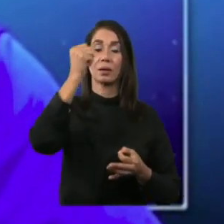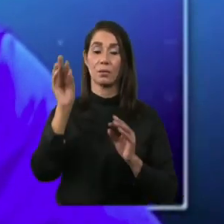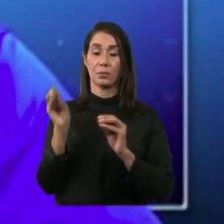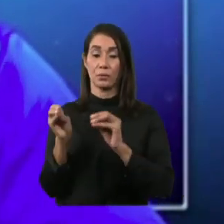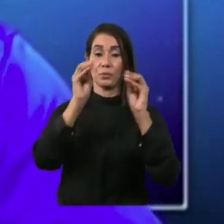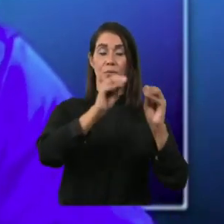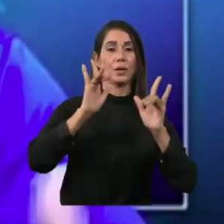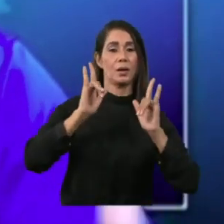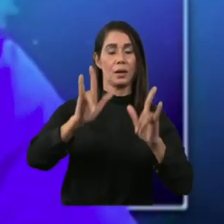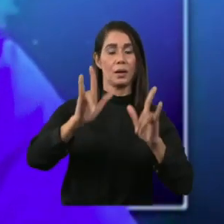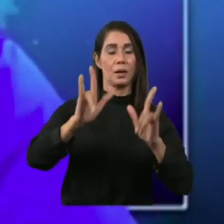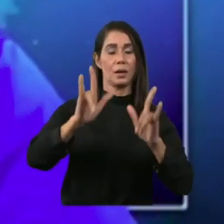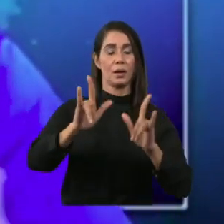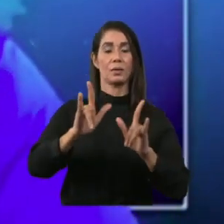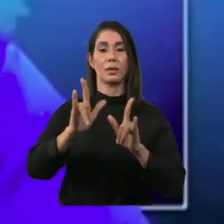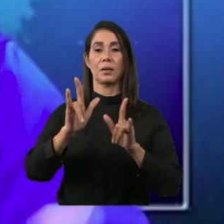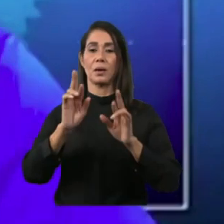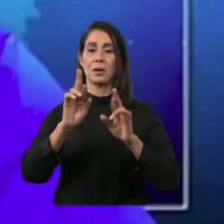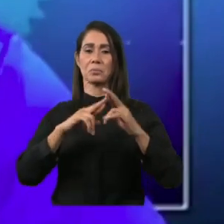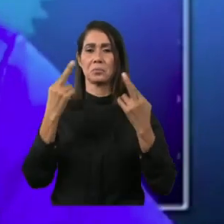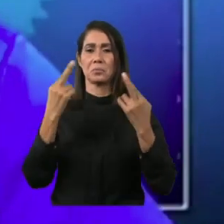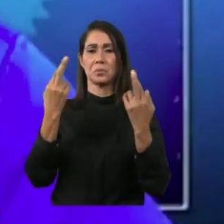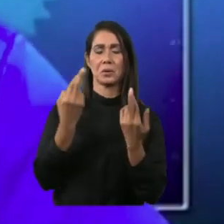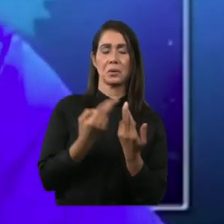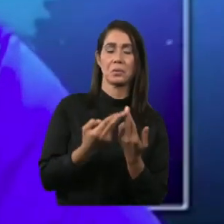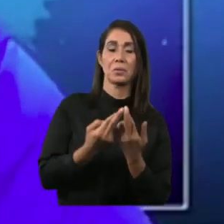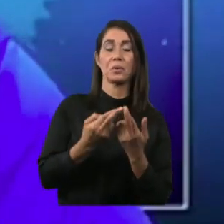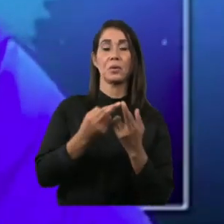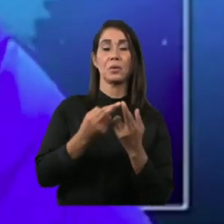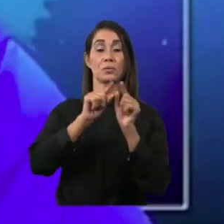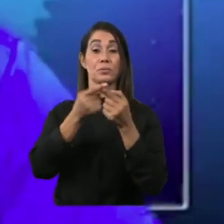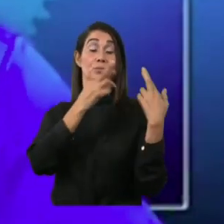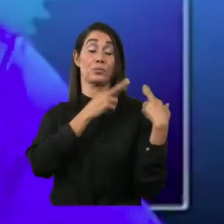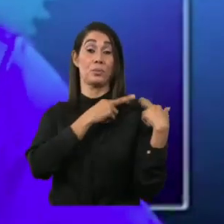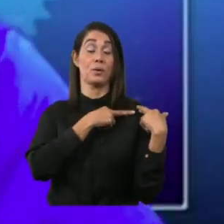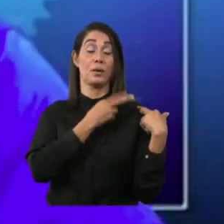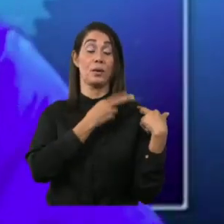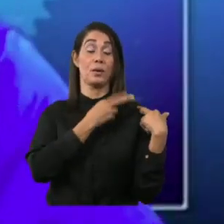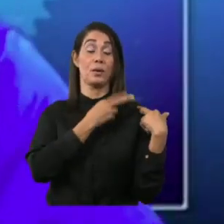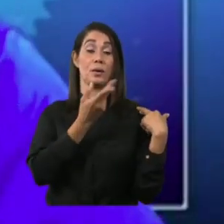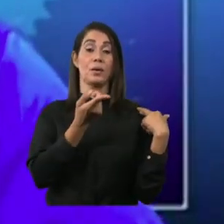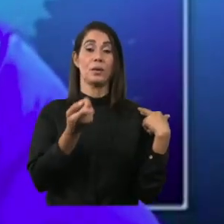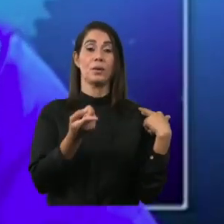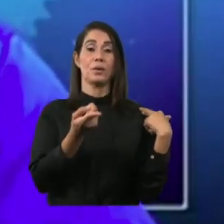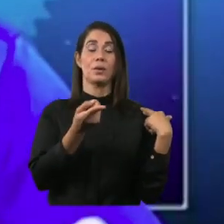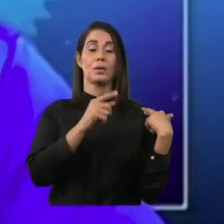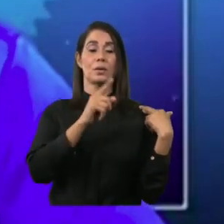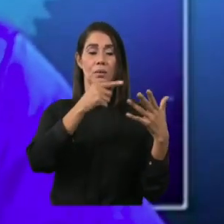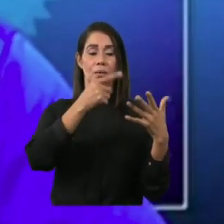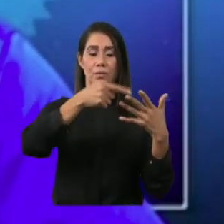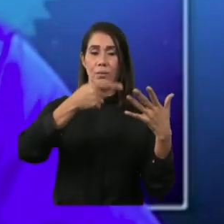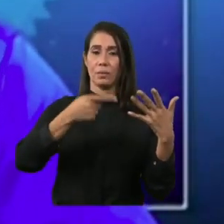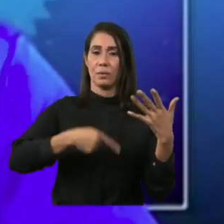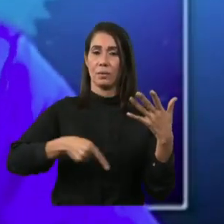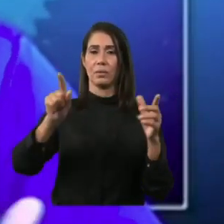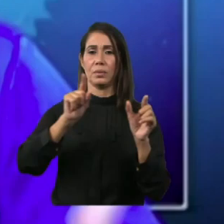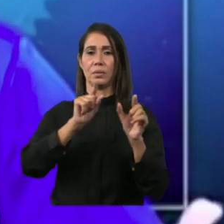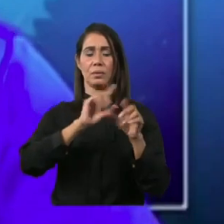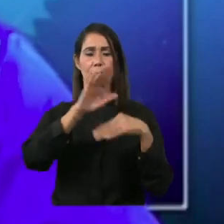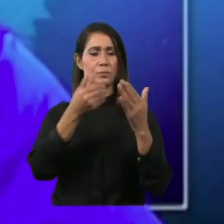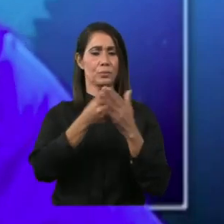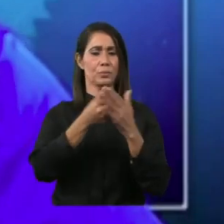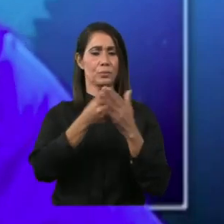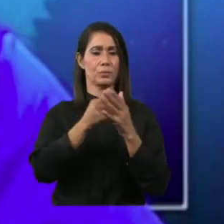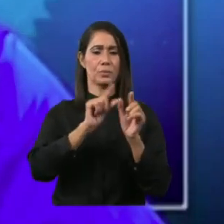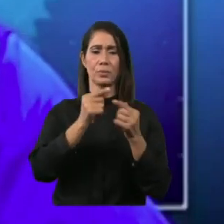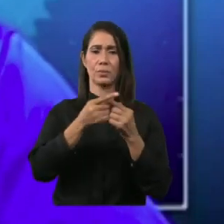Santiago e hizo un cóncable, una reunión con los principales actores, la gobernación, la alcaldía, la